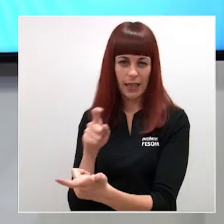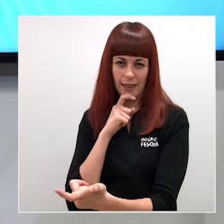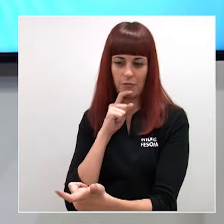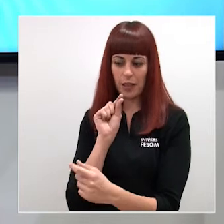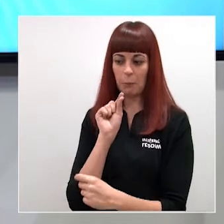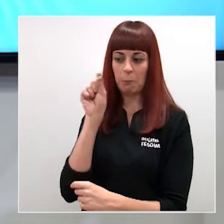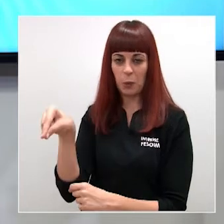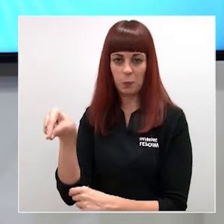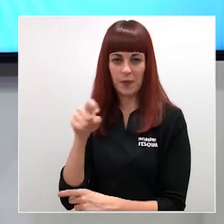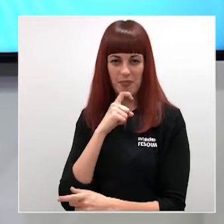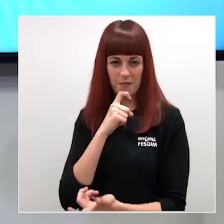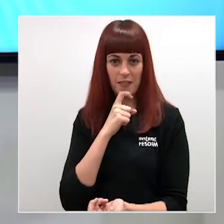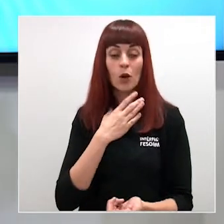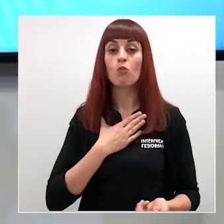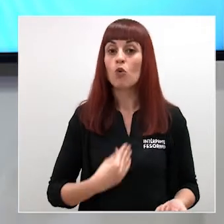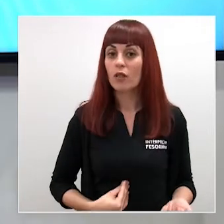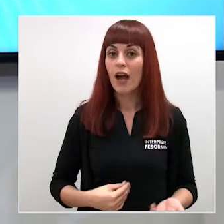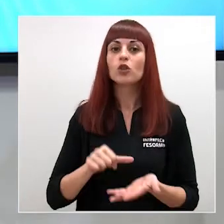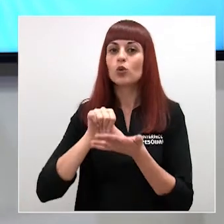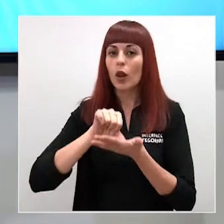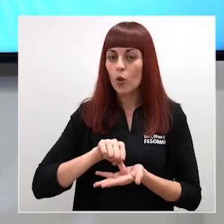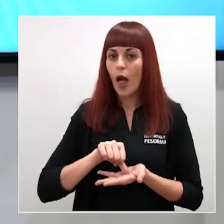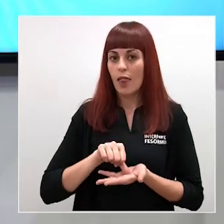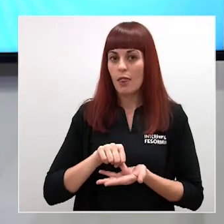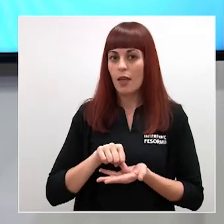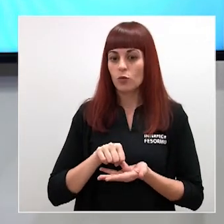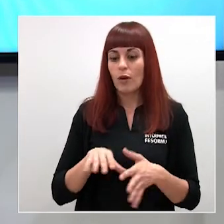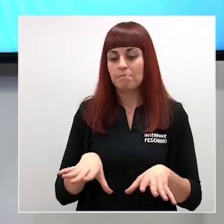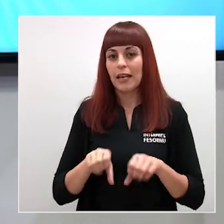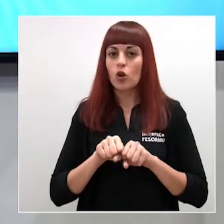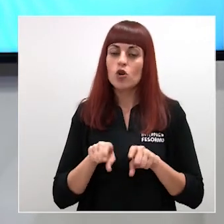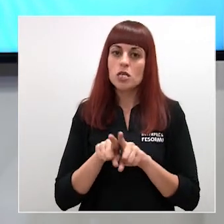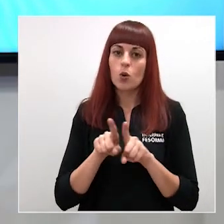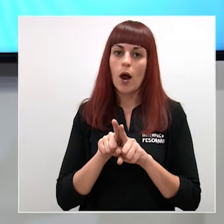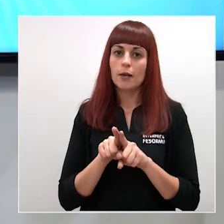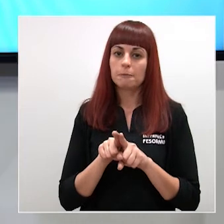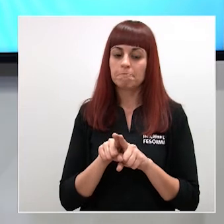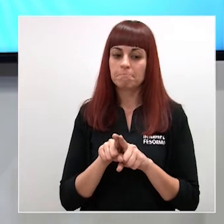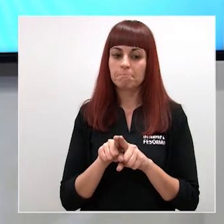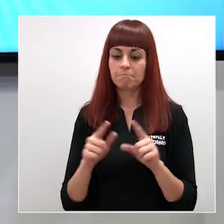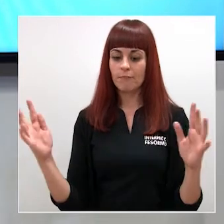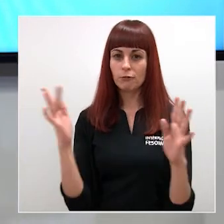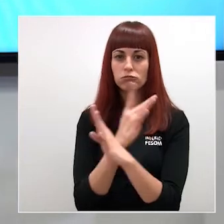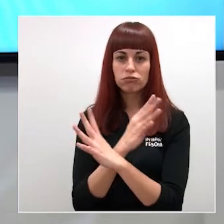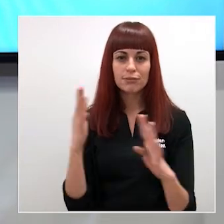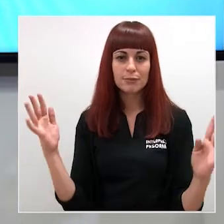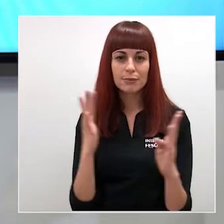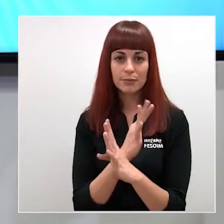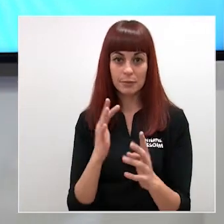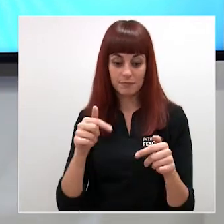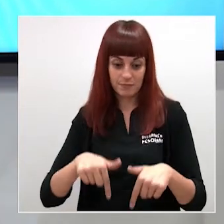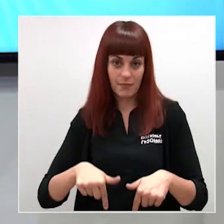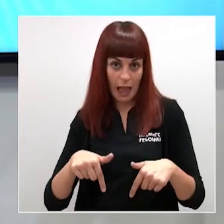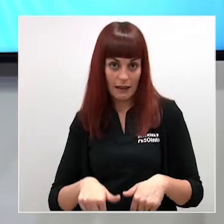el virus ahí Murcia es una ciudad y es una región en tránsito entonces aquí en el sueste